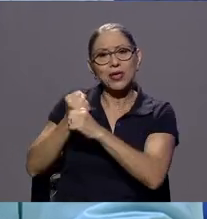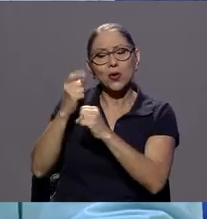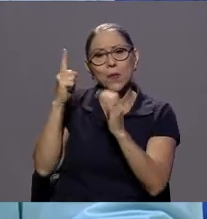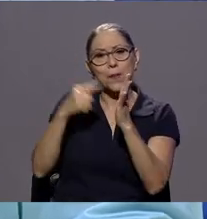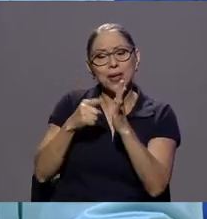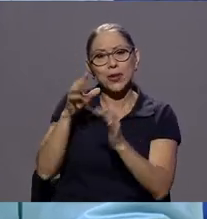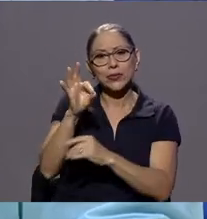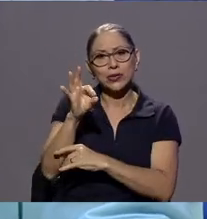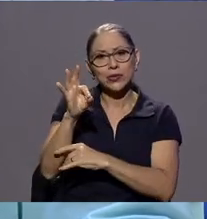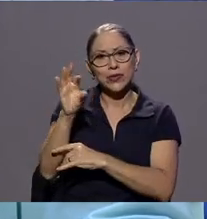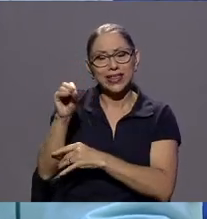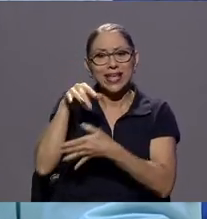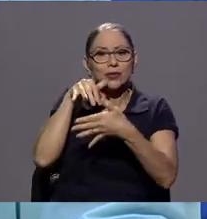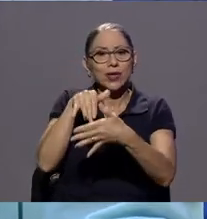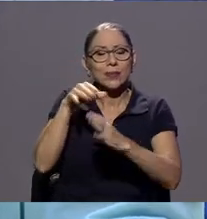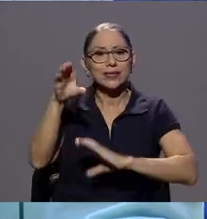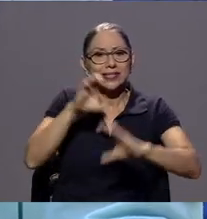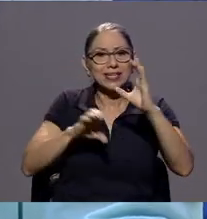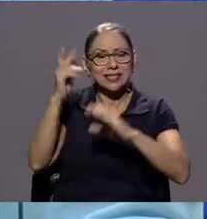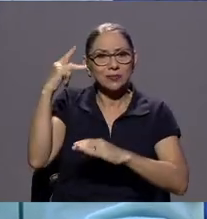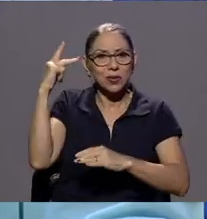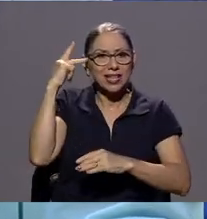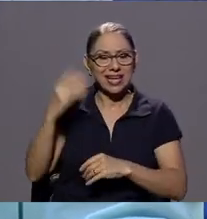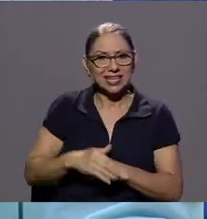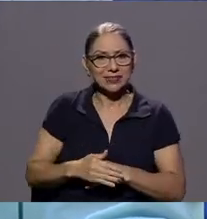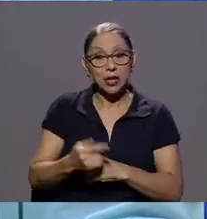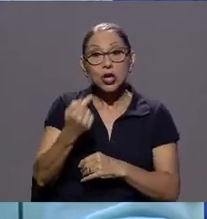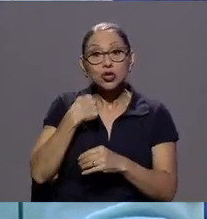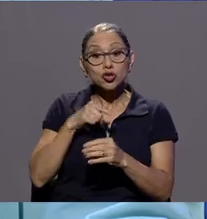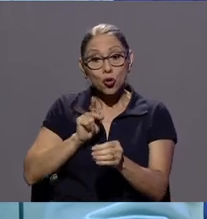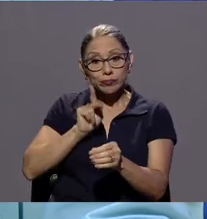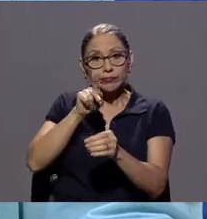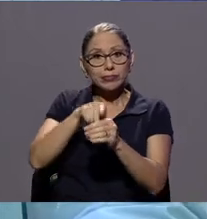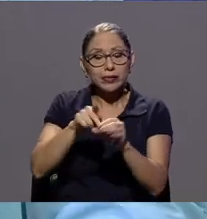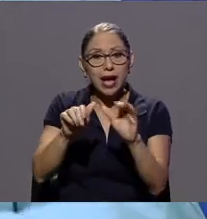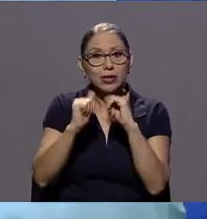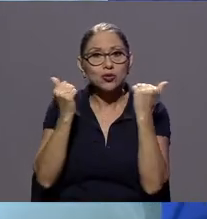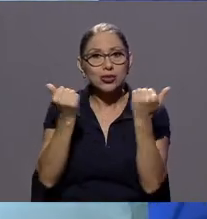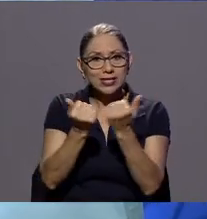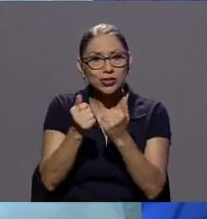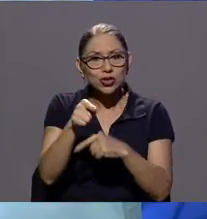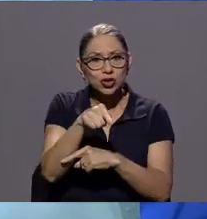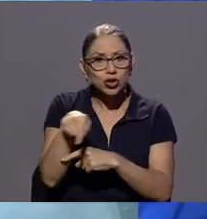en donde la Asociación de Estudiantes de la cual participamos